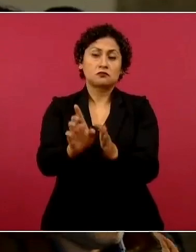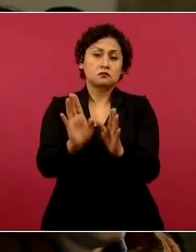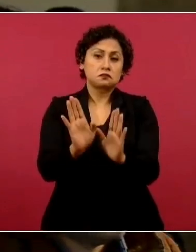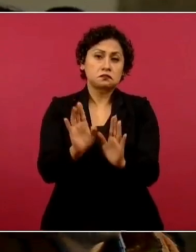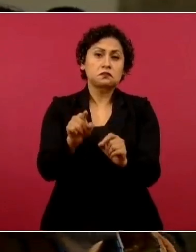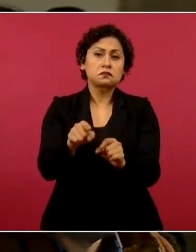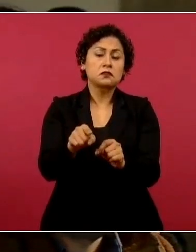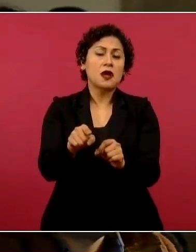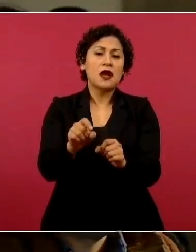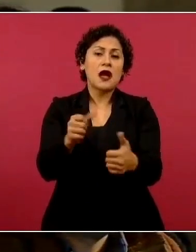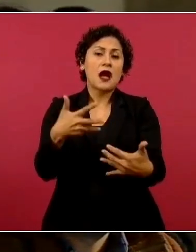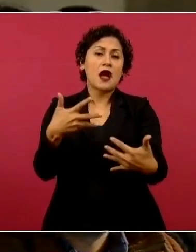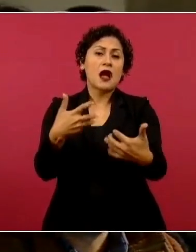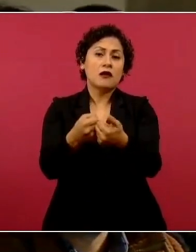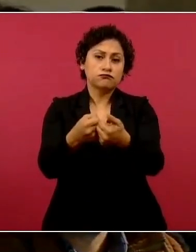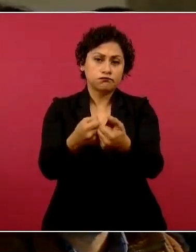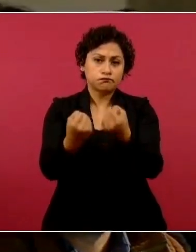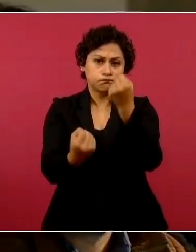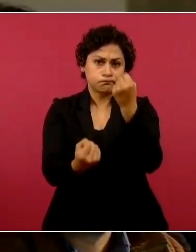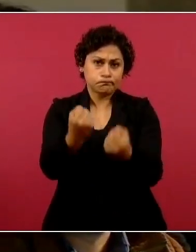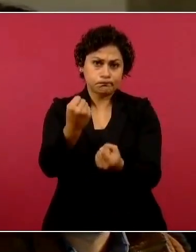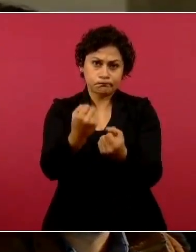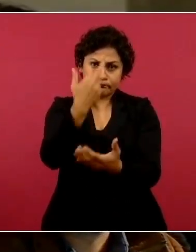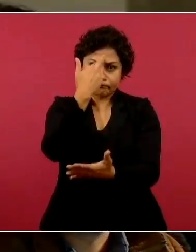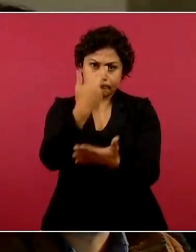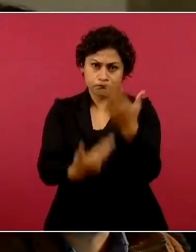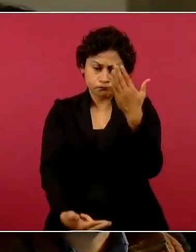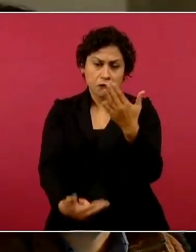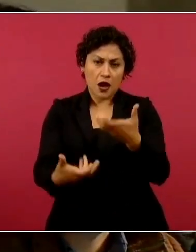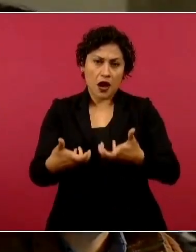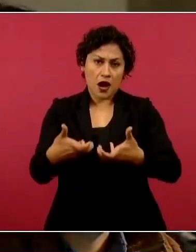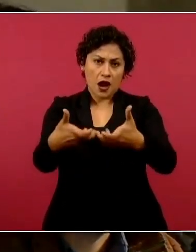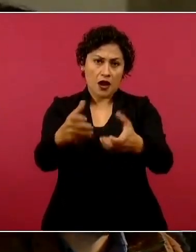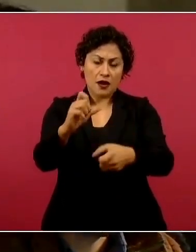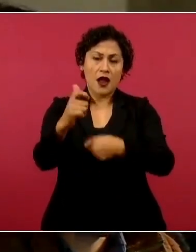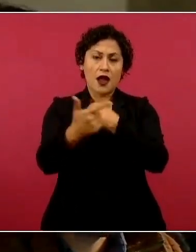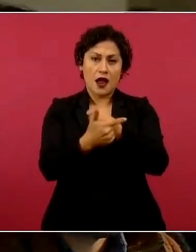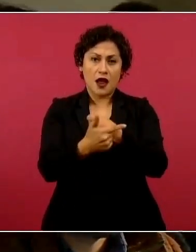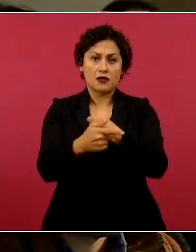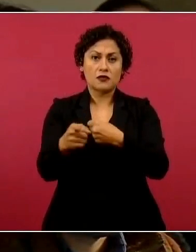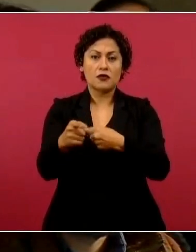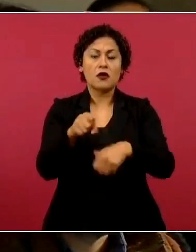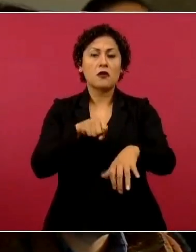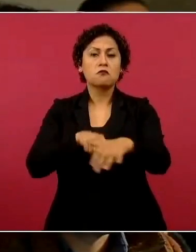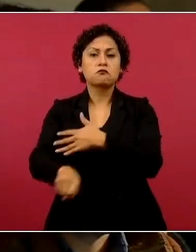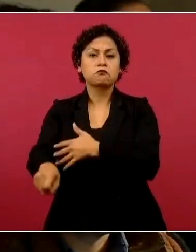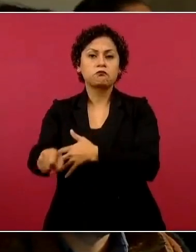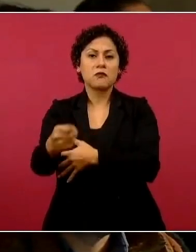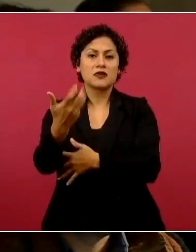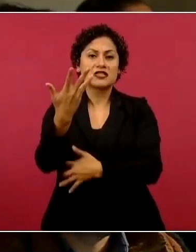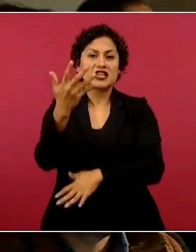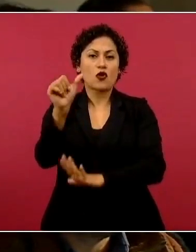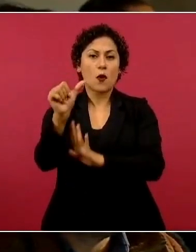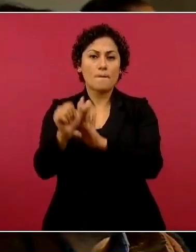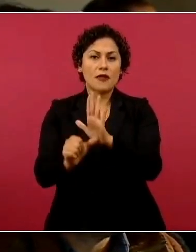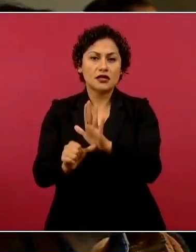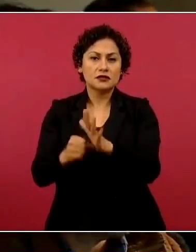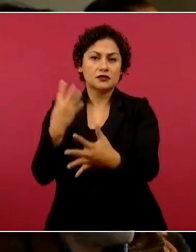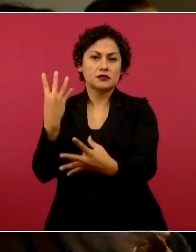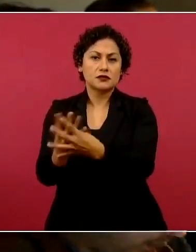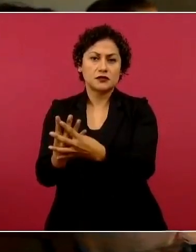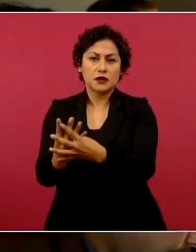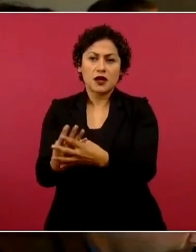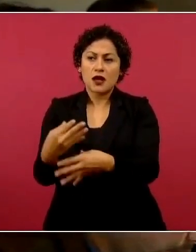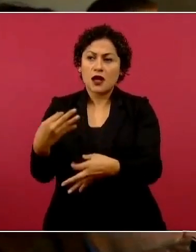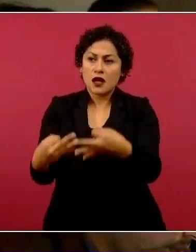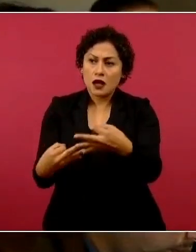tránsito y son remitidos a un reclusorio. Están ahí desde julio pasado. No se avanza su causa, no sale, no